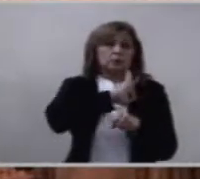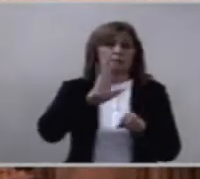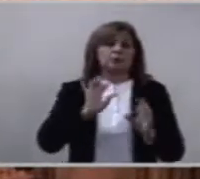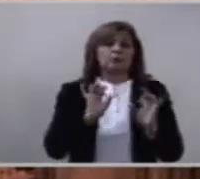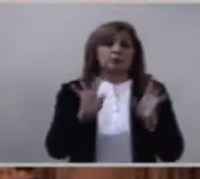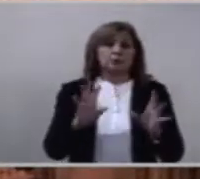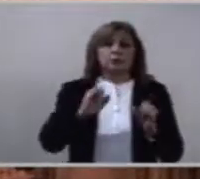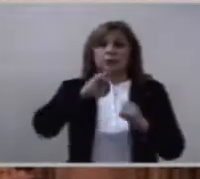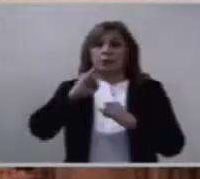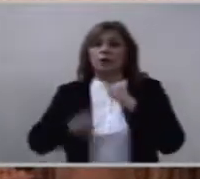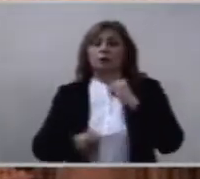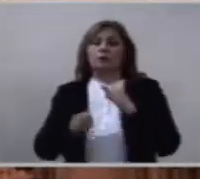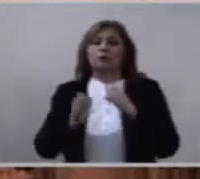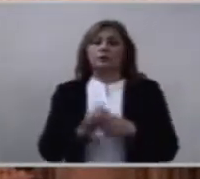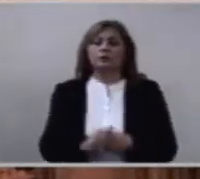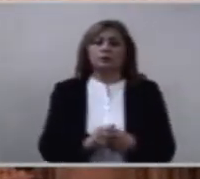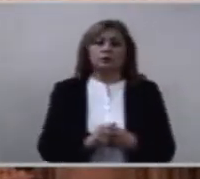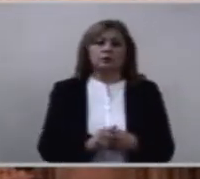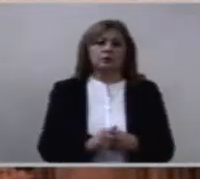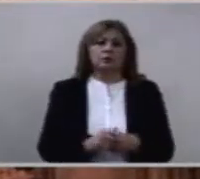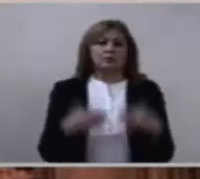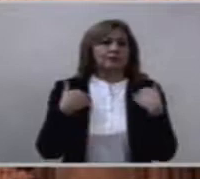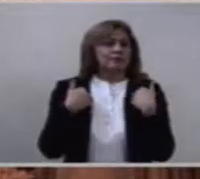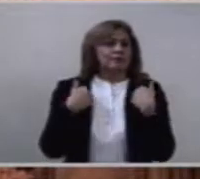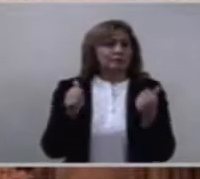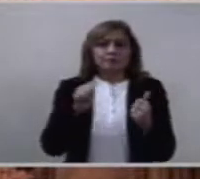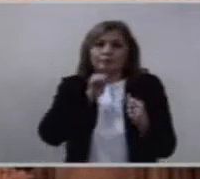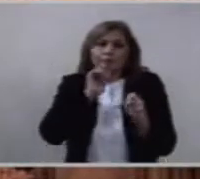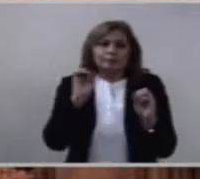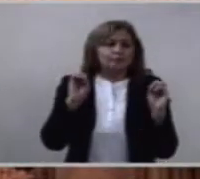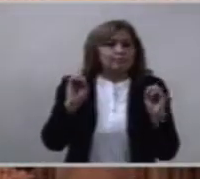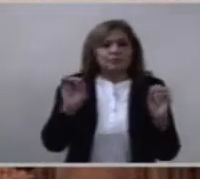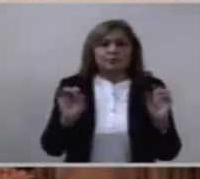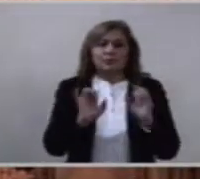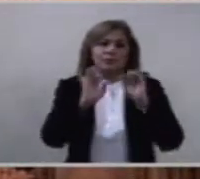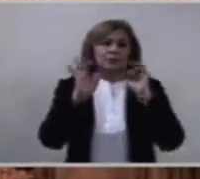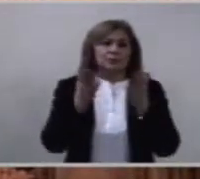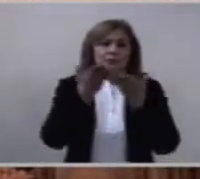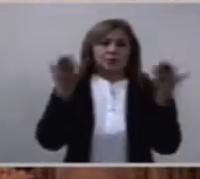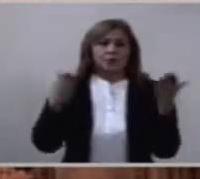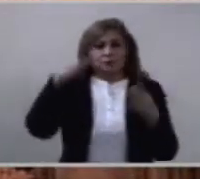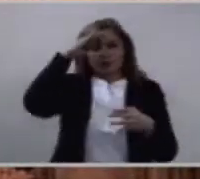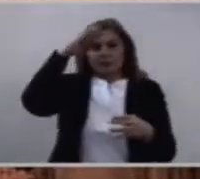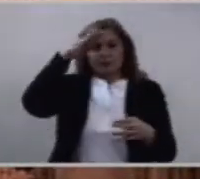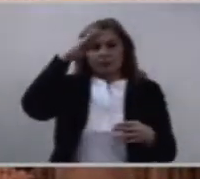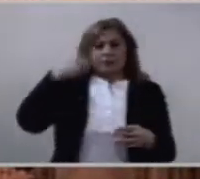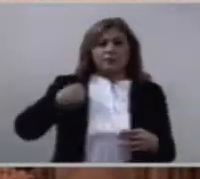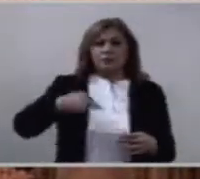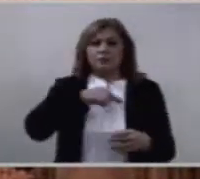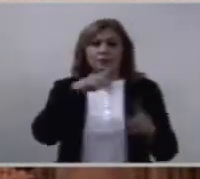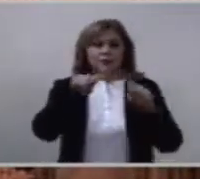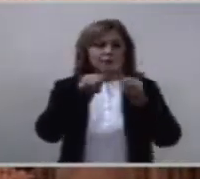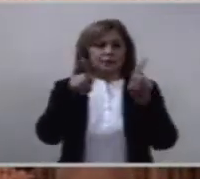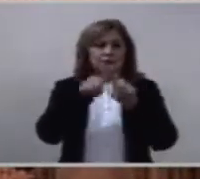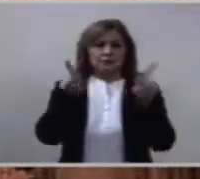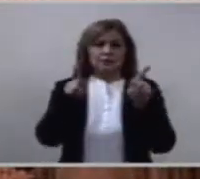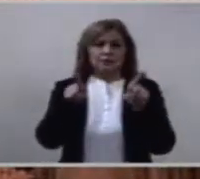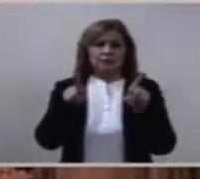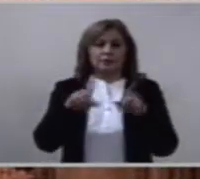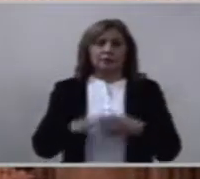Esto no funciona en nuestros pensamientos. Es